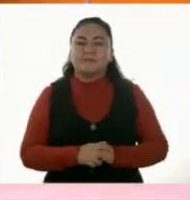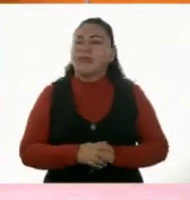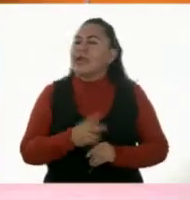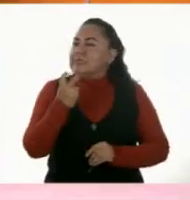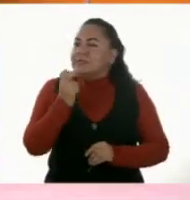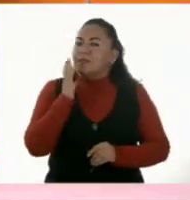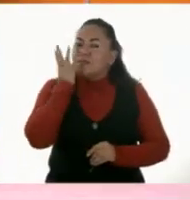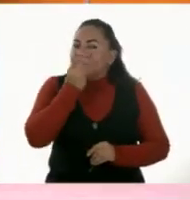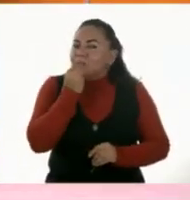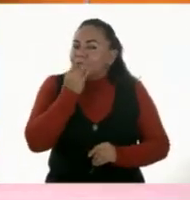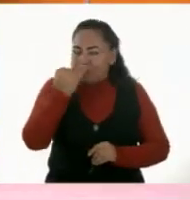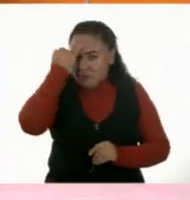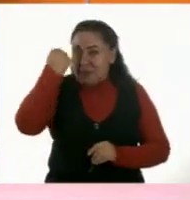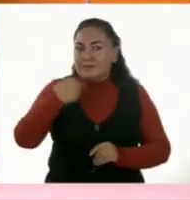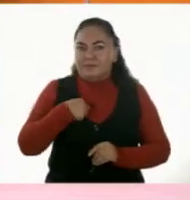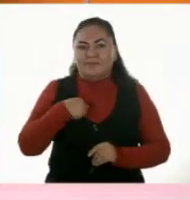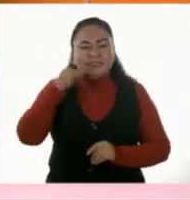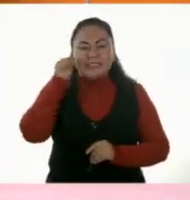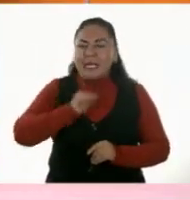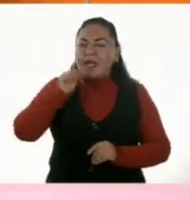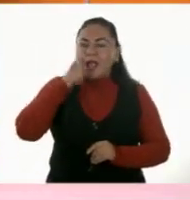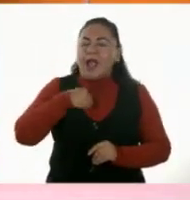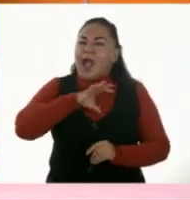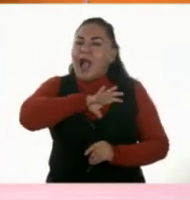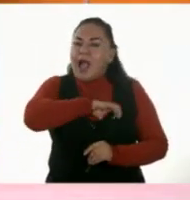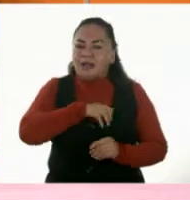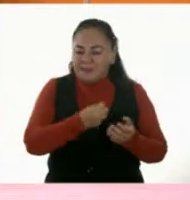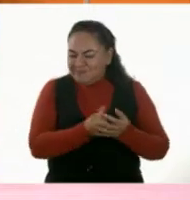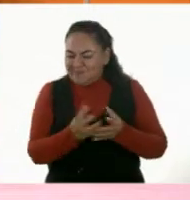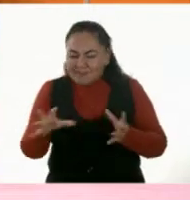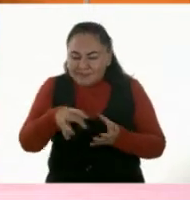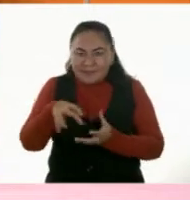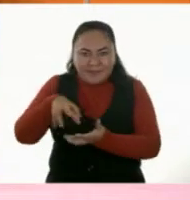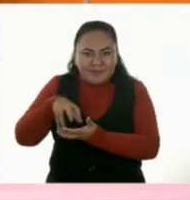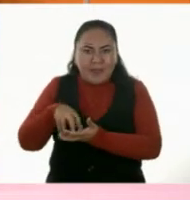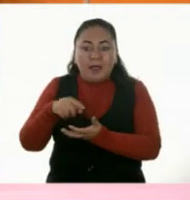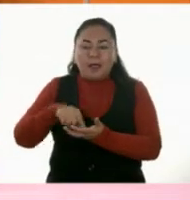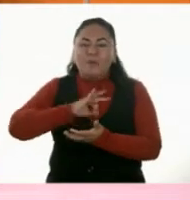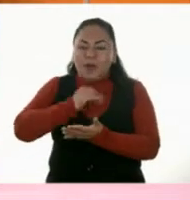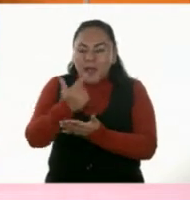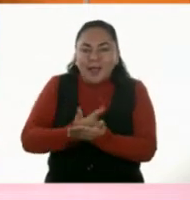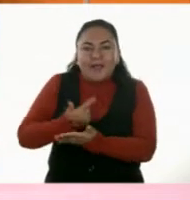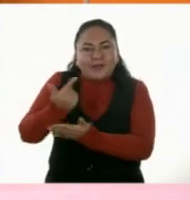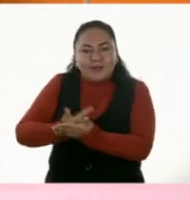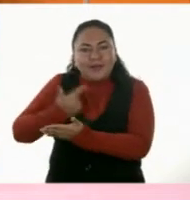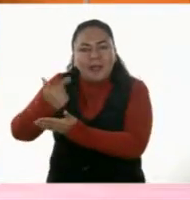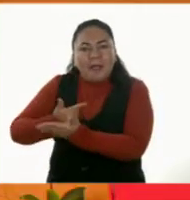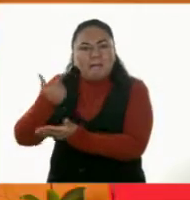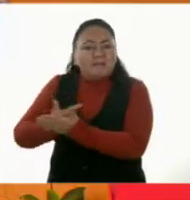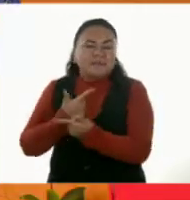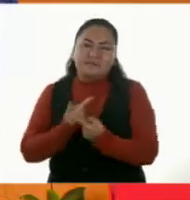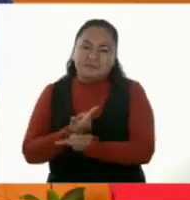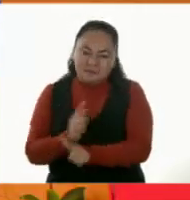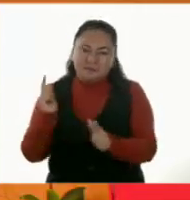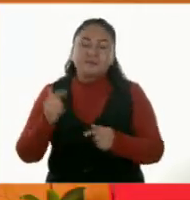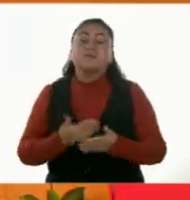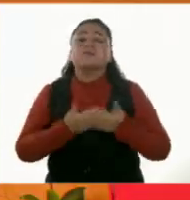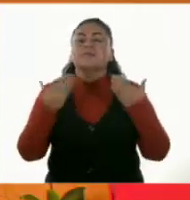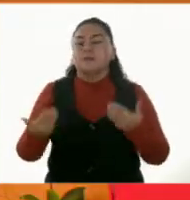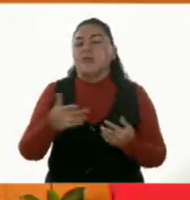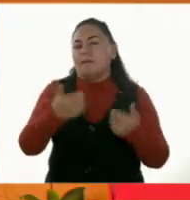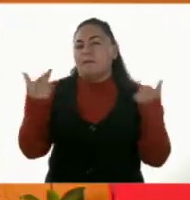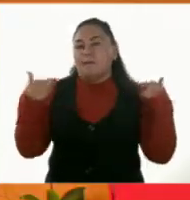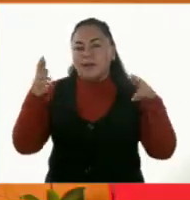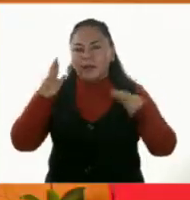maravillosa idea. A mí me gustaba siempre tener colecciones. Y la verdad es que con eso podemos ir contando muchas cosas. Maestra Angie,